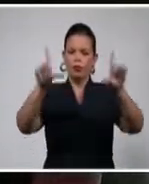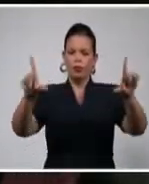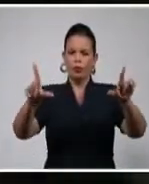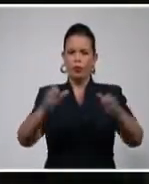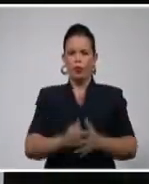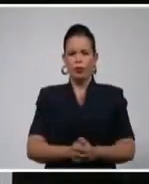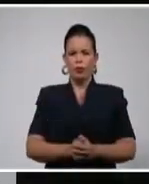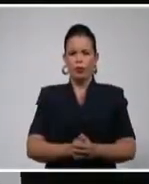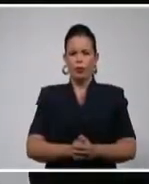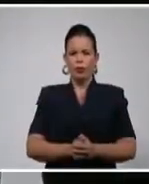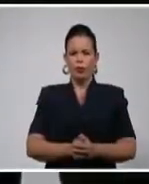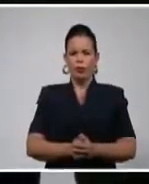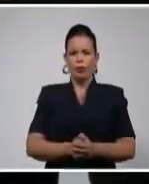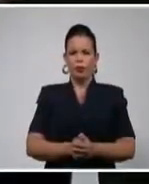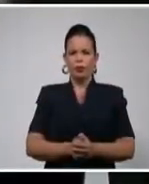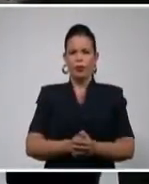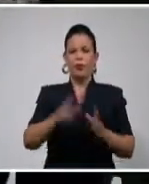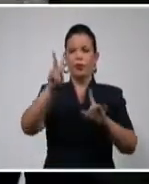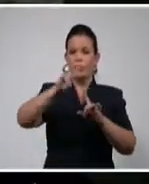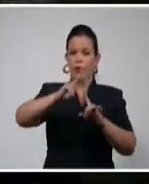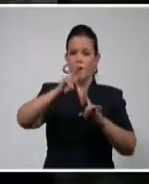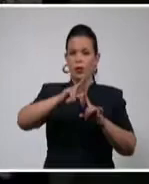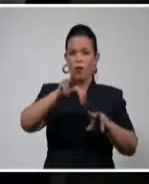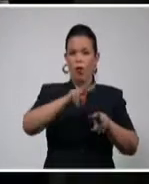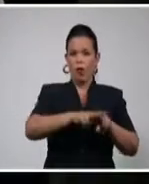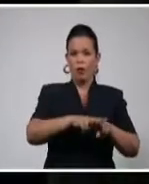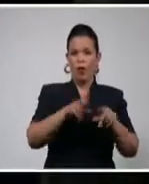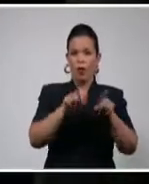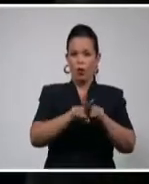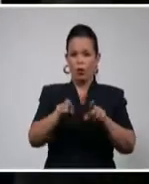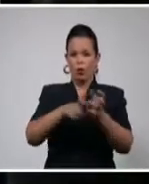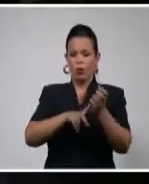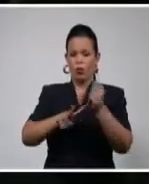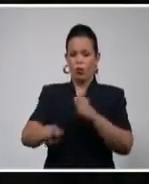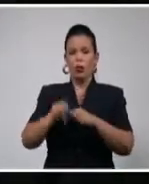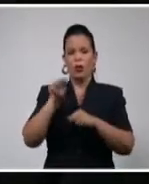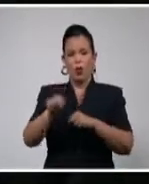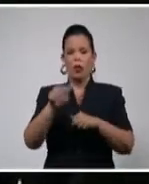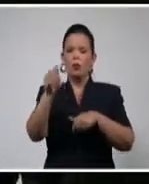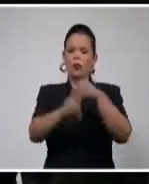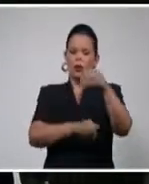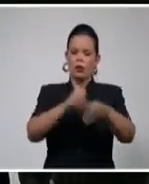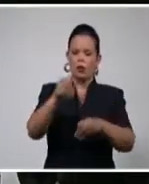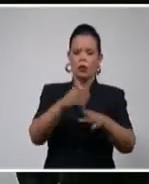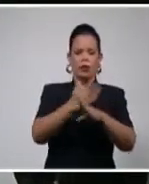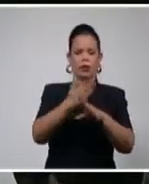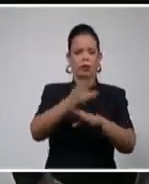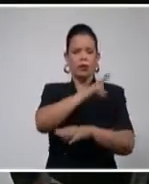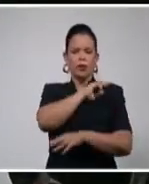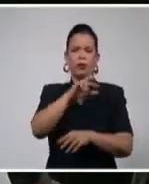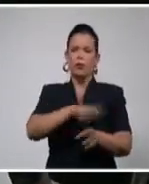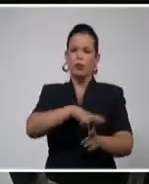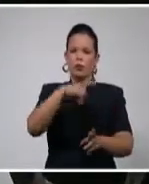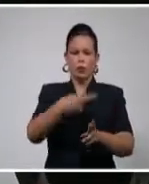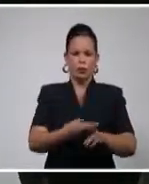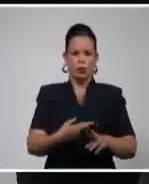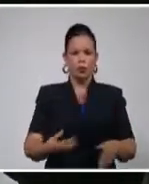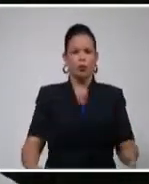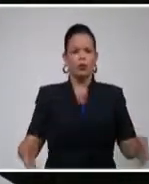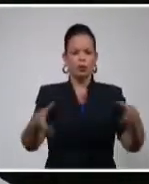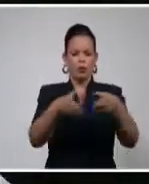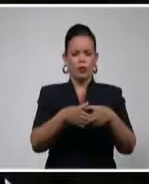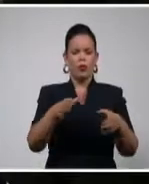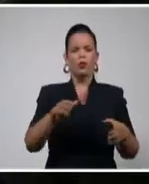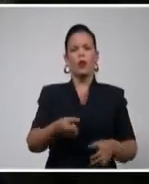transmisión conjunta desde La Habana participaron el ministro de Cultura Alpidio Alonso, así como representantes de la Unión de Periodistas de Cuba y el Sindicato